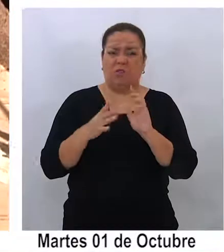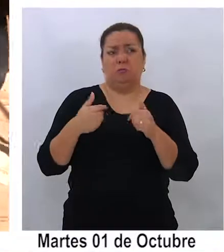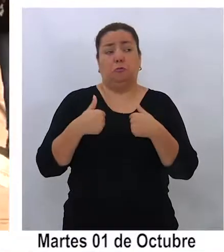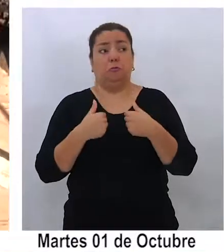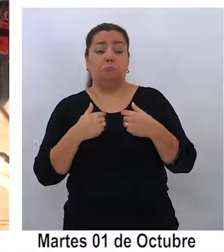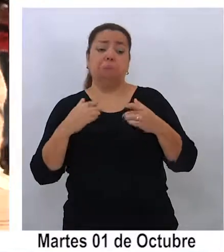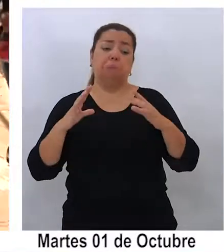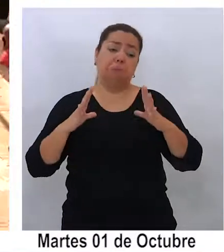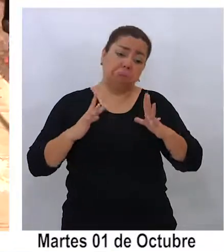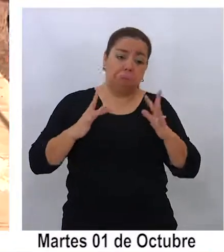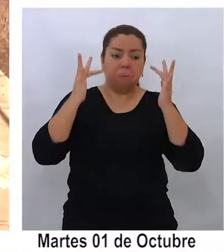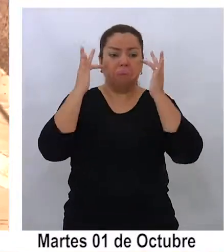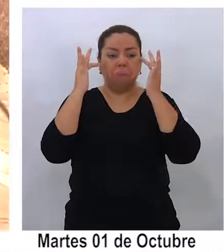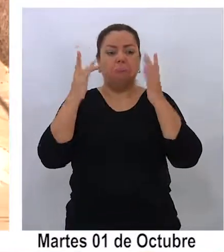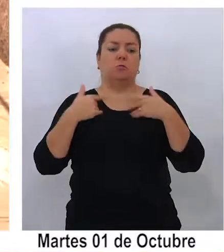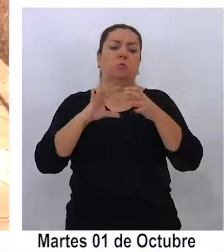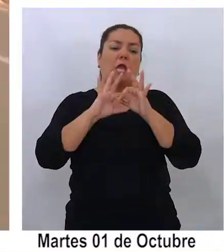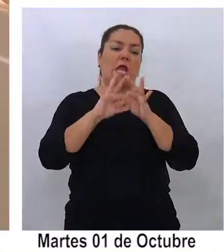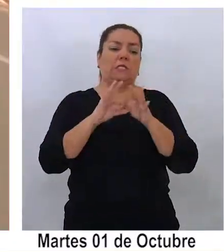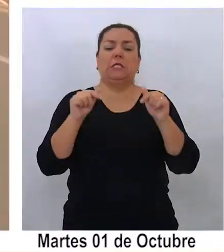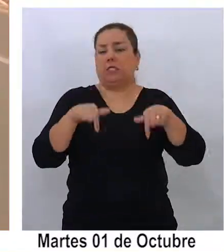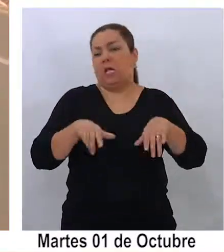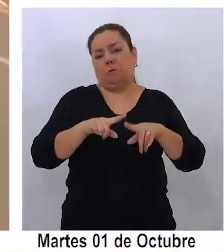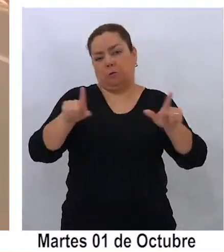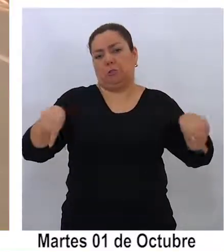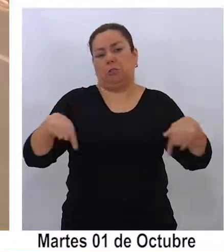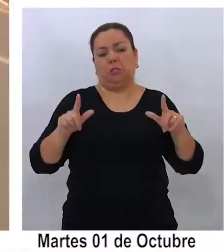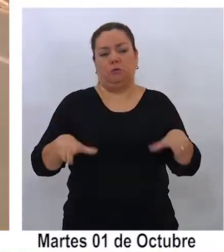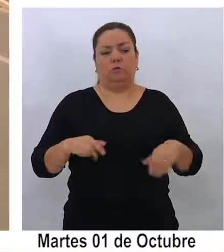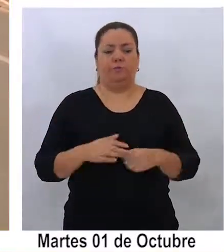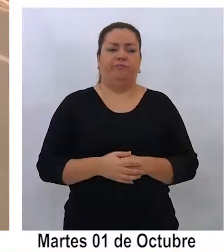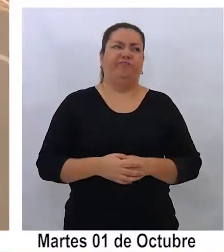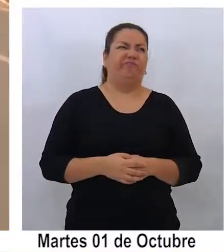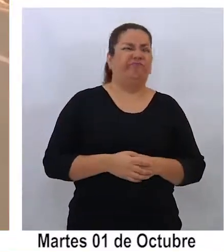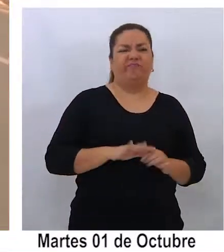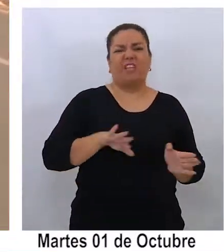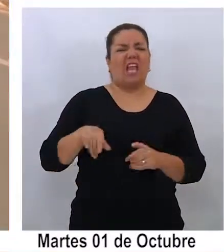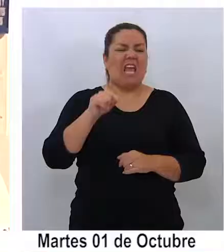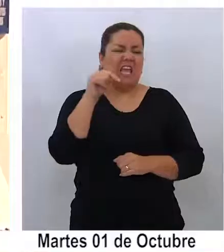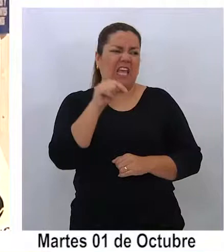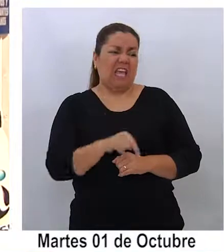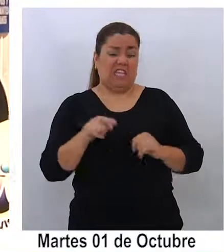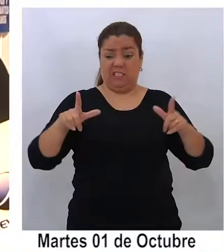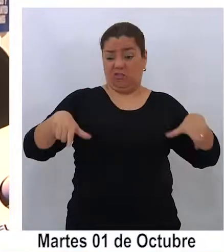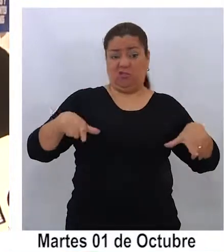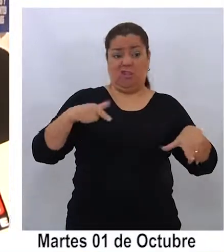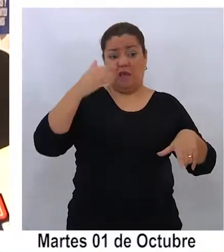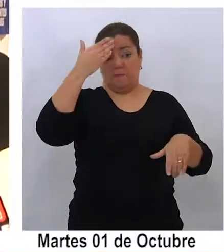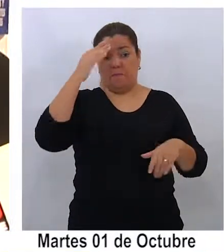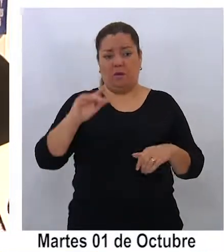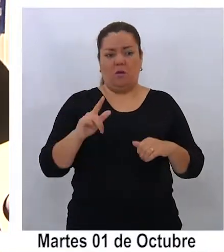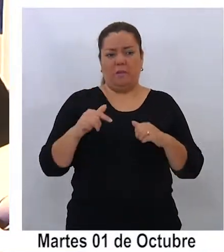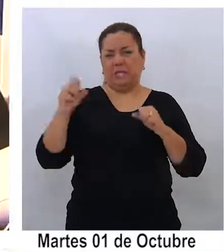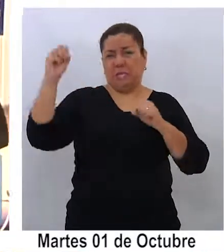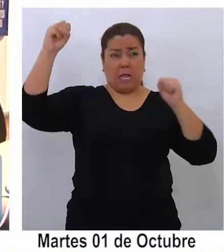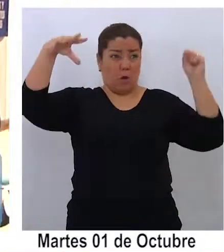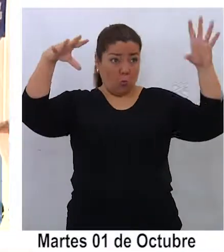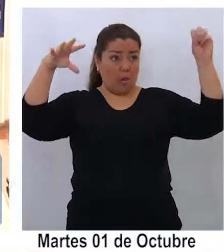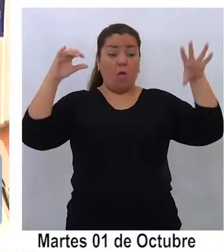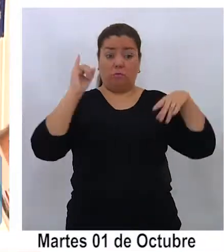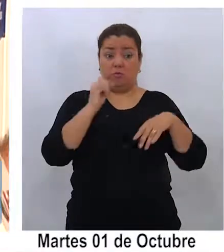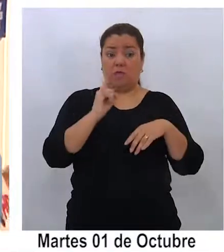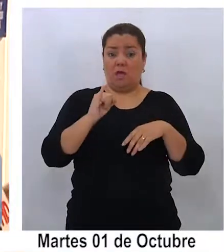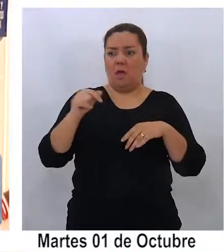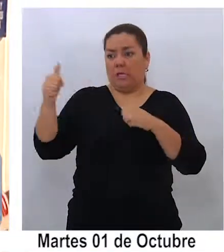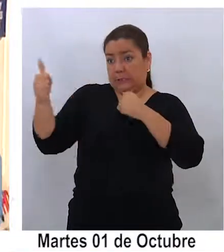nosotros estamos contentos, yo estoy muy agradecida. Este sector es malo, a pesar de estar iluminado y estar cerca de los terminales de buses, es